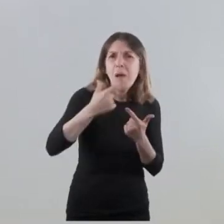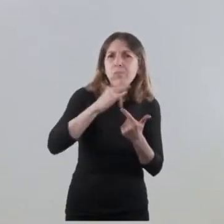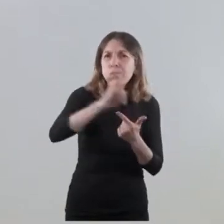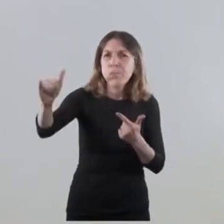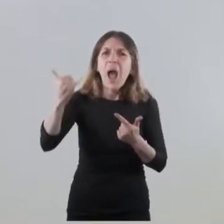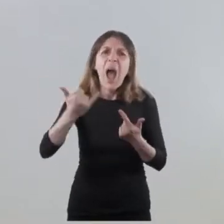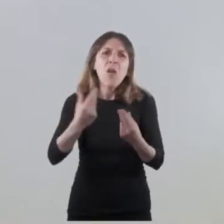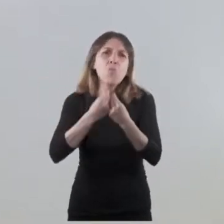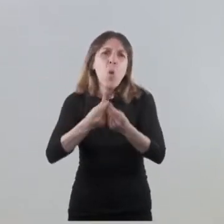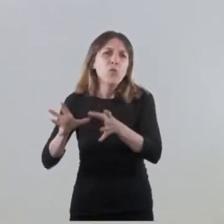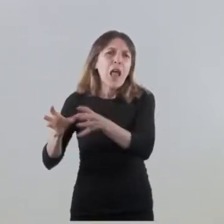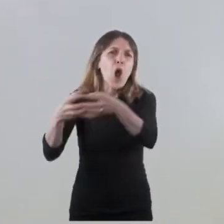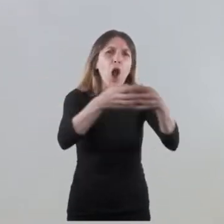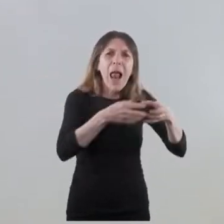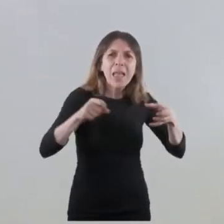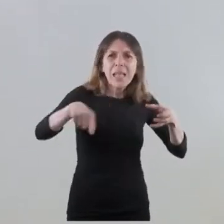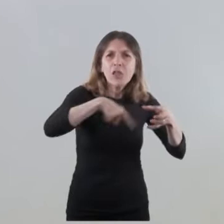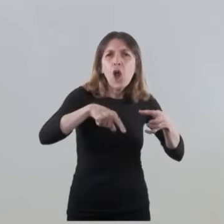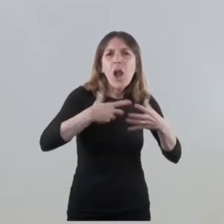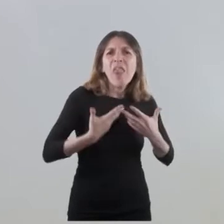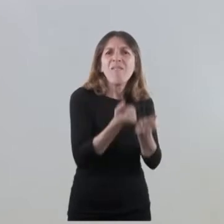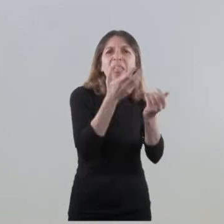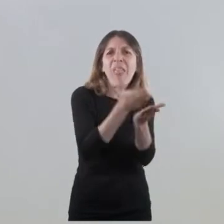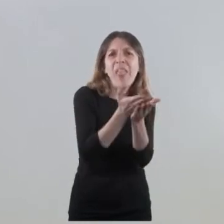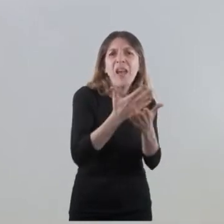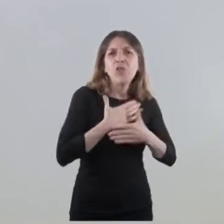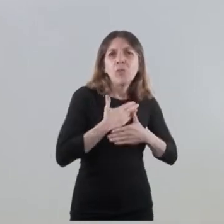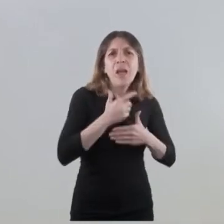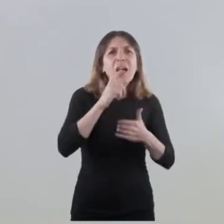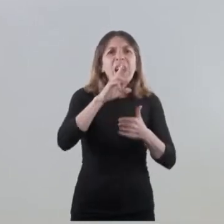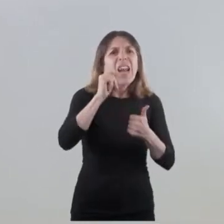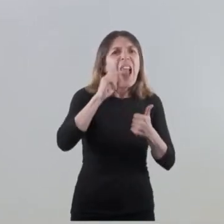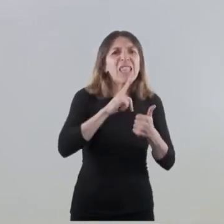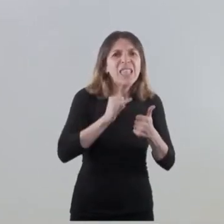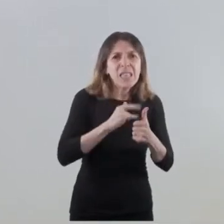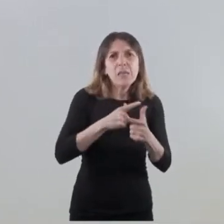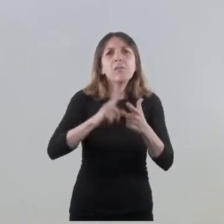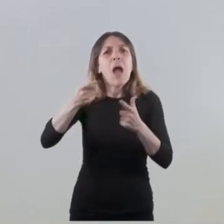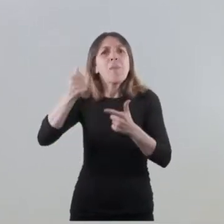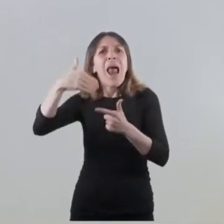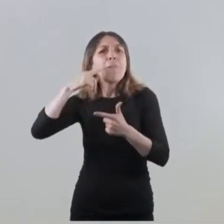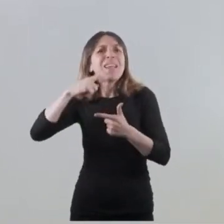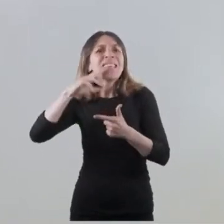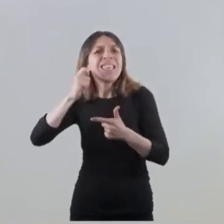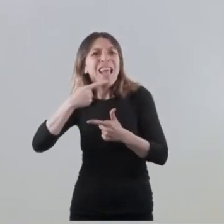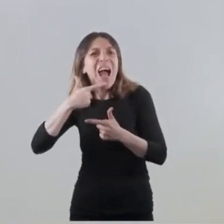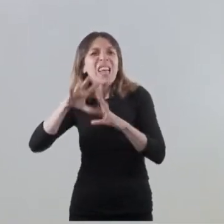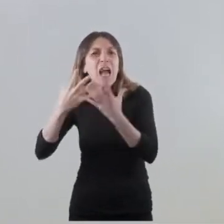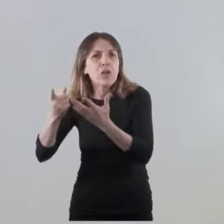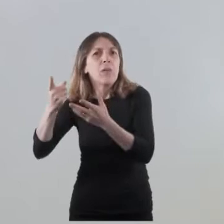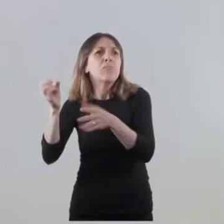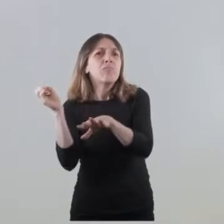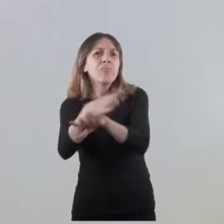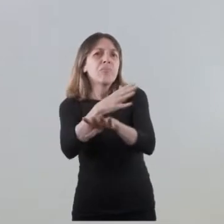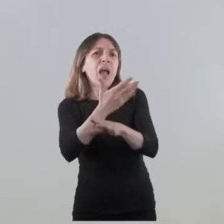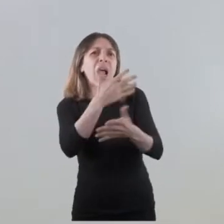organizaciones defensoras de derechos humanos, entre ellas Human Rights, Amnistía Internacional, le enviaron una carta al presidente en la cual